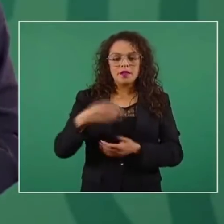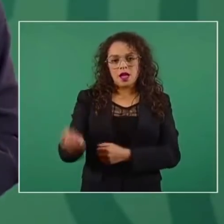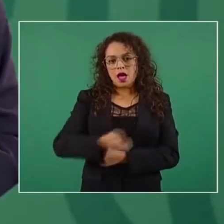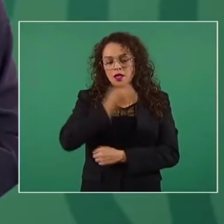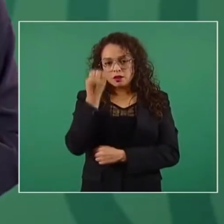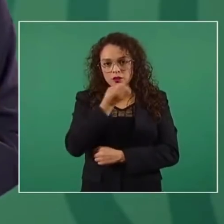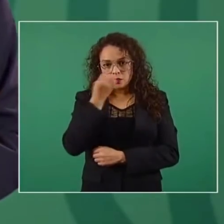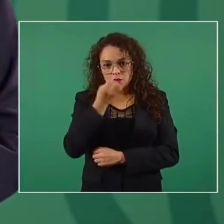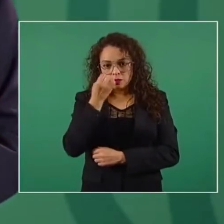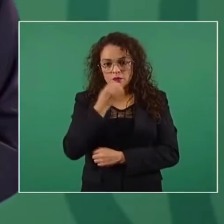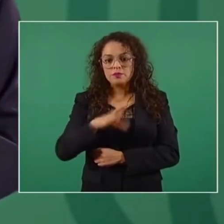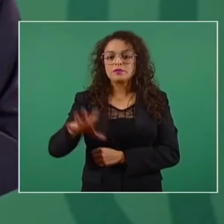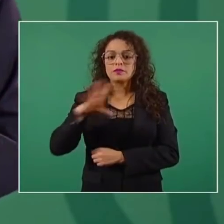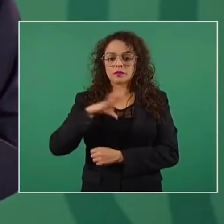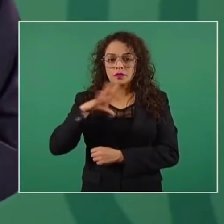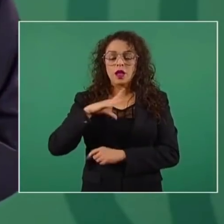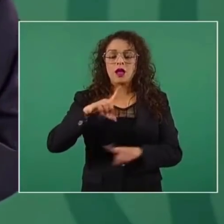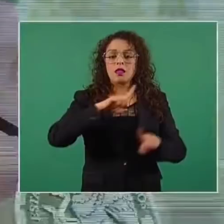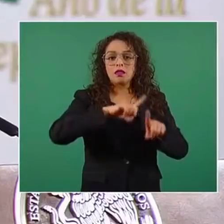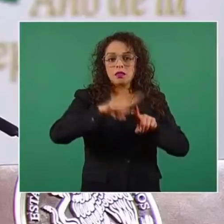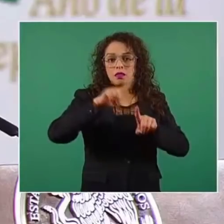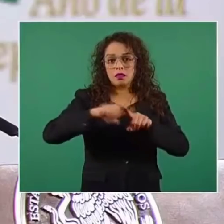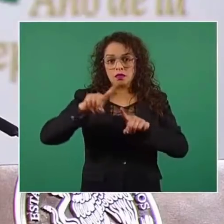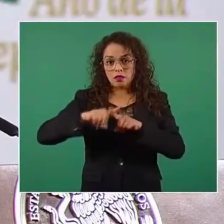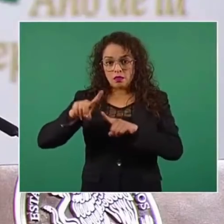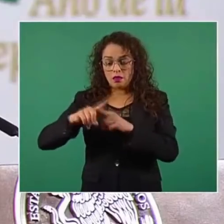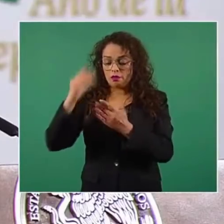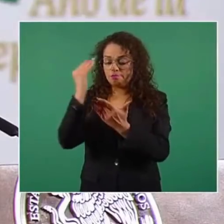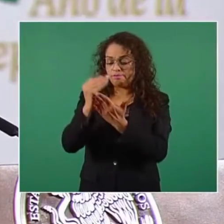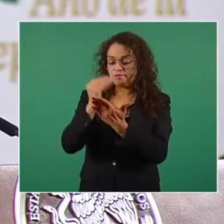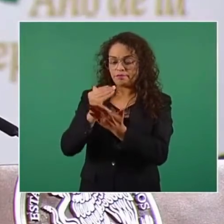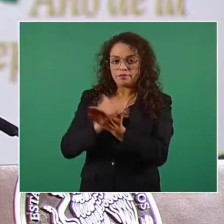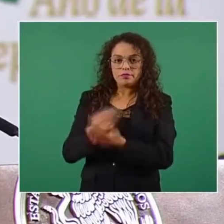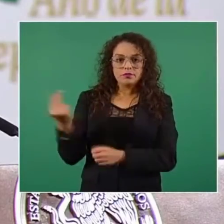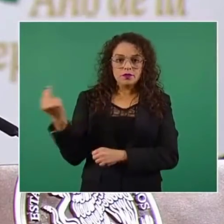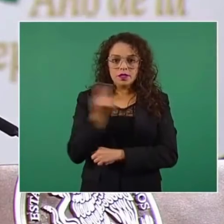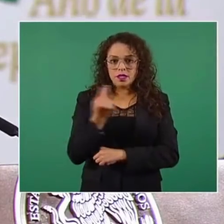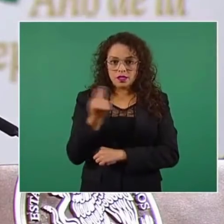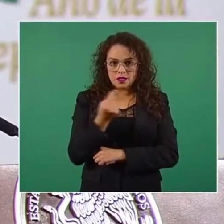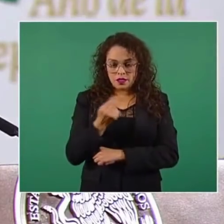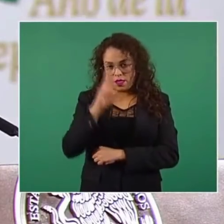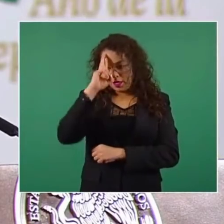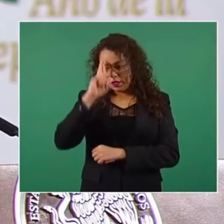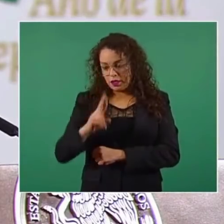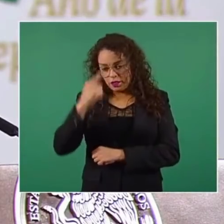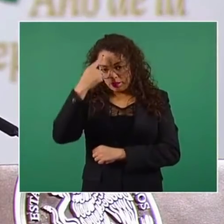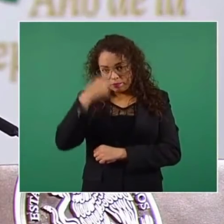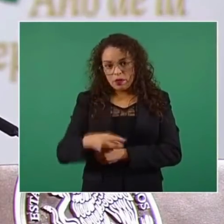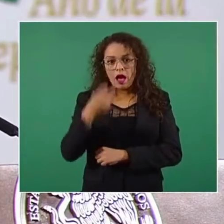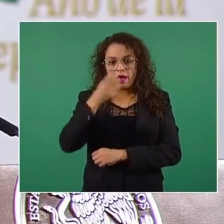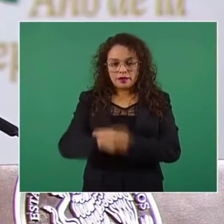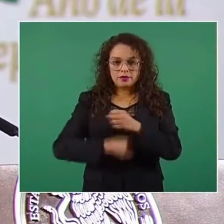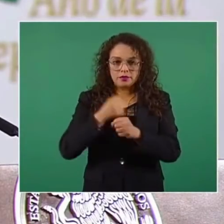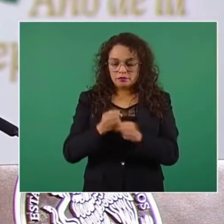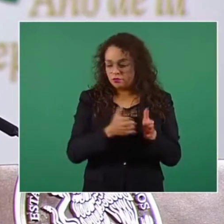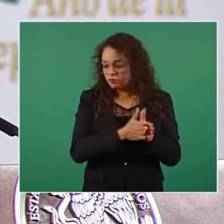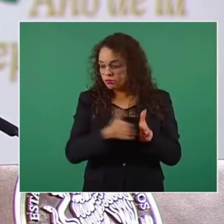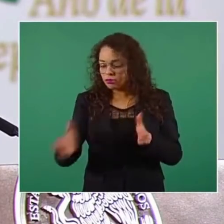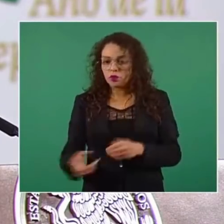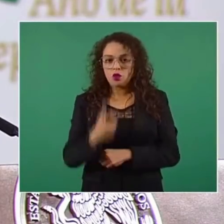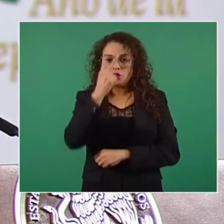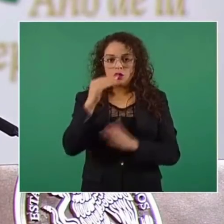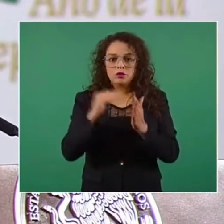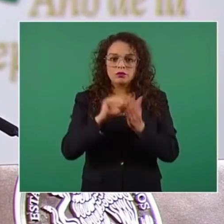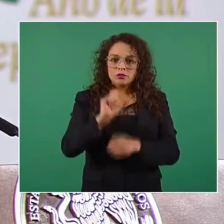establecerse diversas disposiciones para el desarrollo del ciclo escolar 2021-2022 y